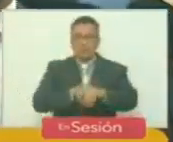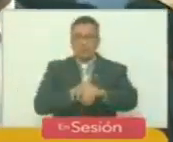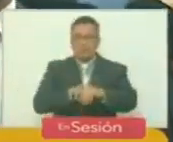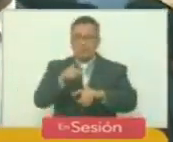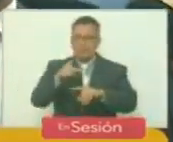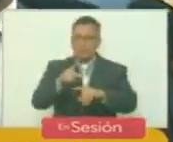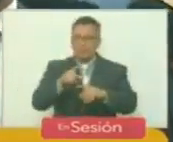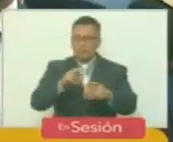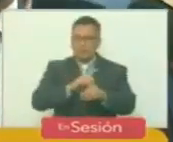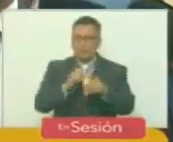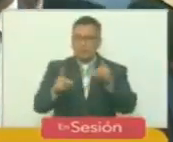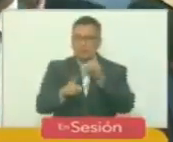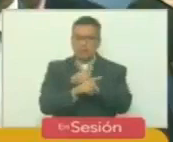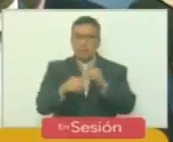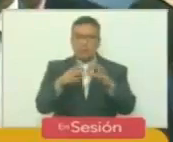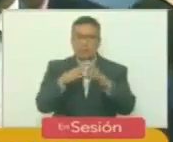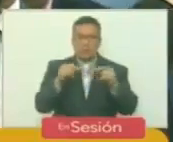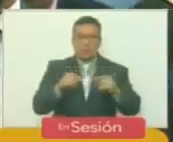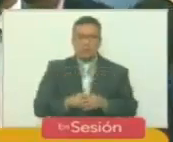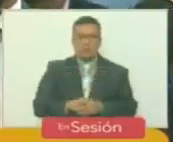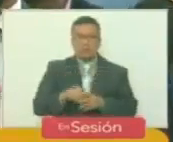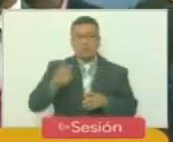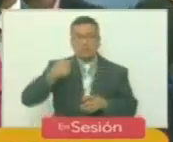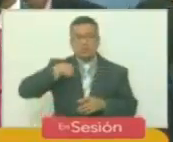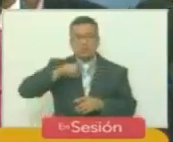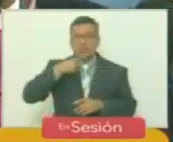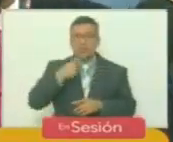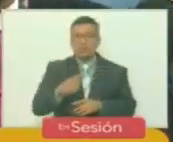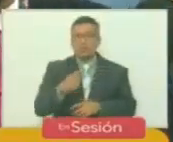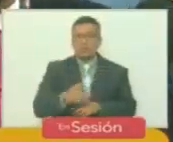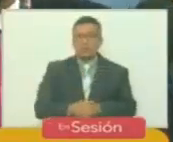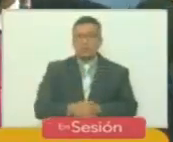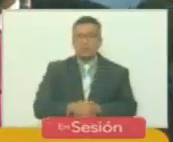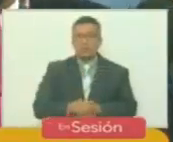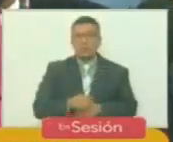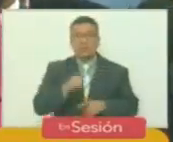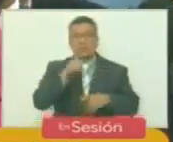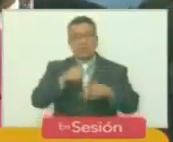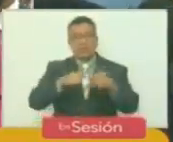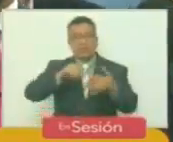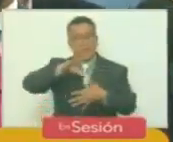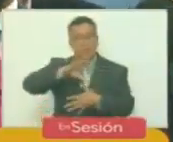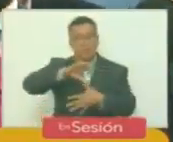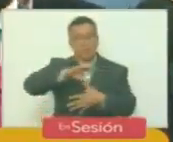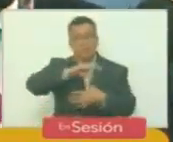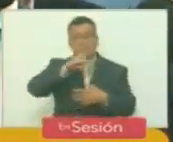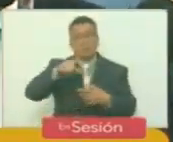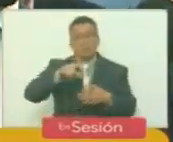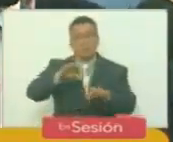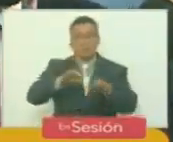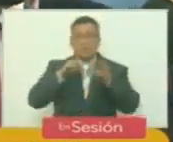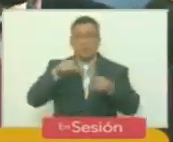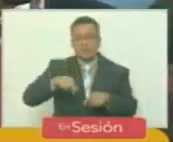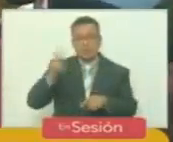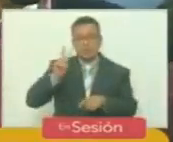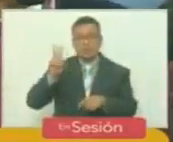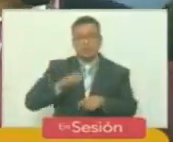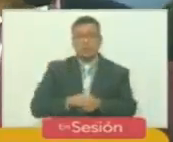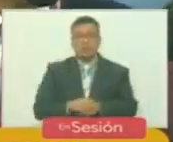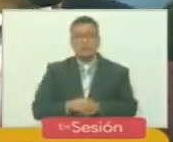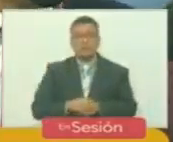de contradicciones, debemos destacar que en América Latina, y en especial en Venezuela,